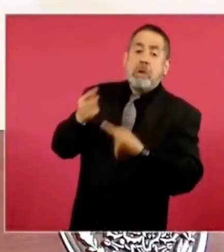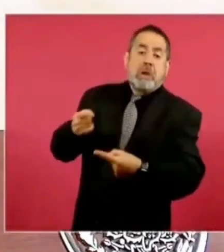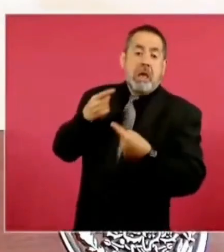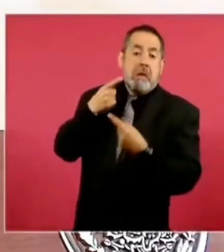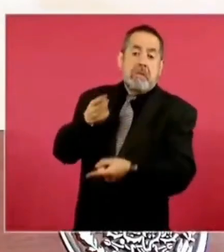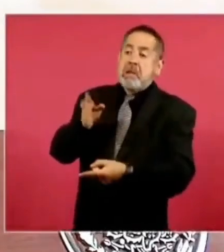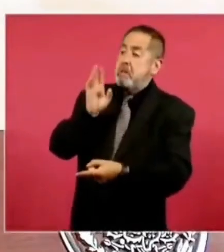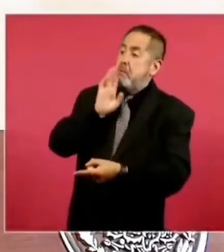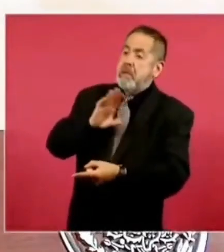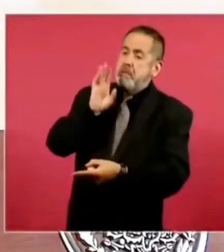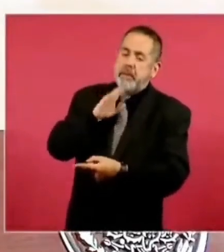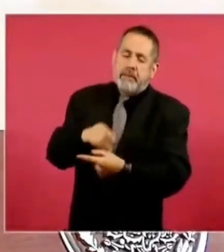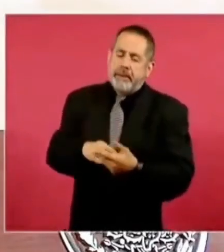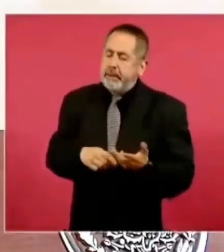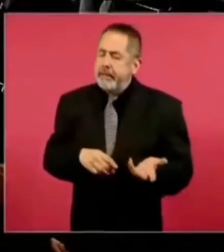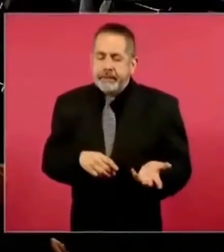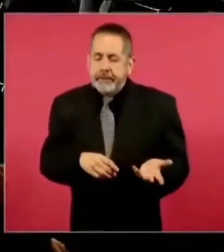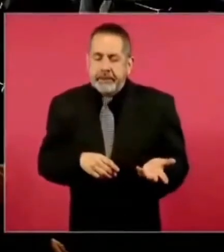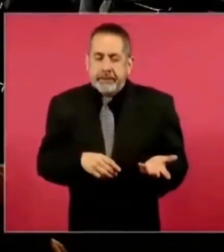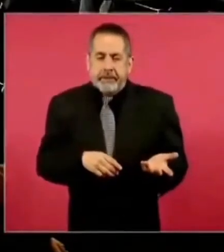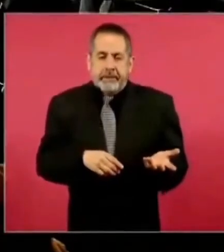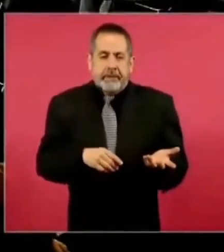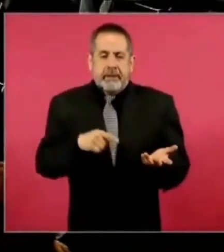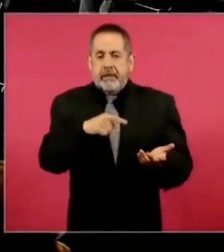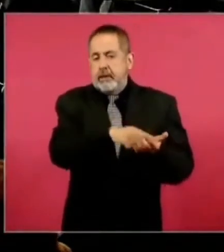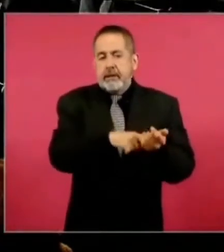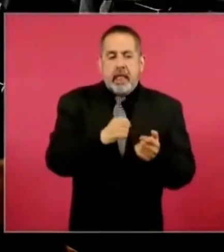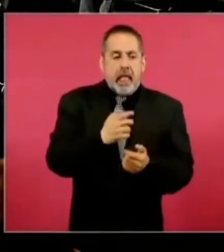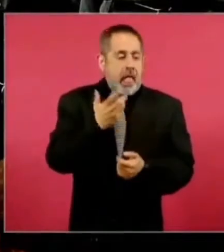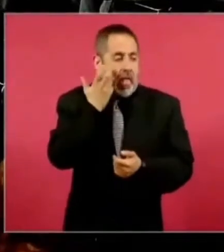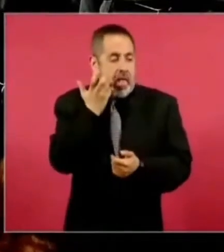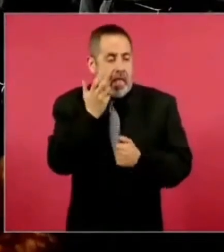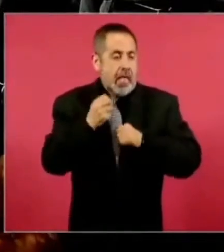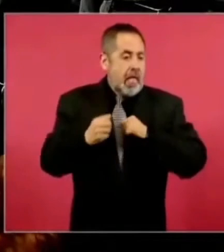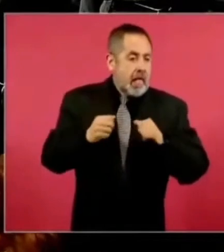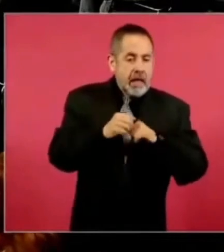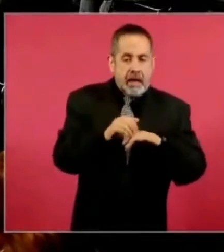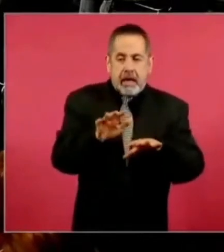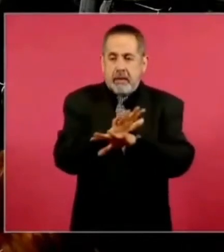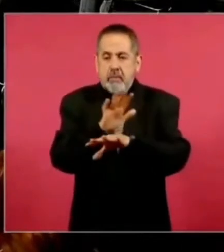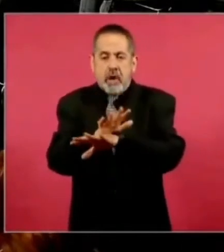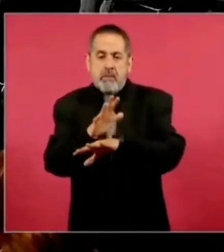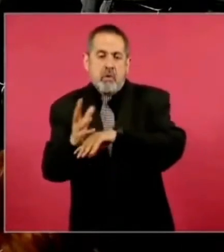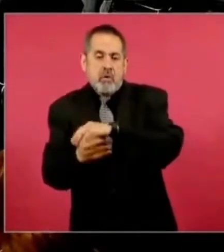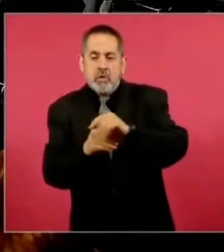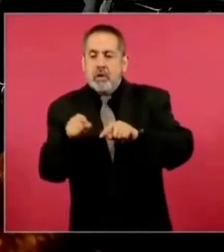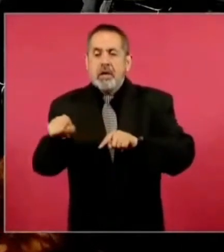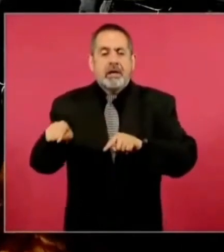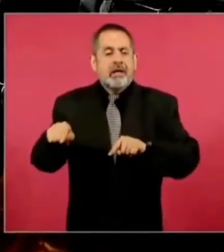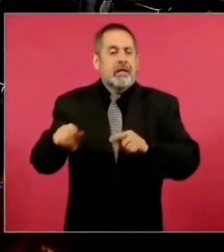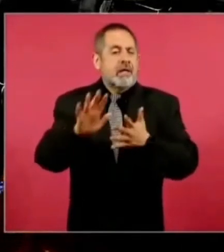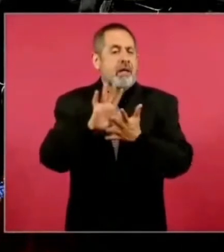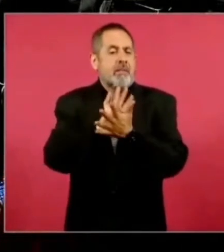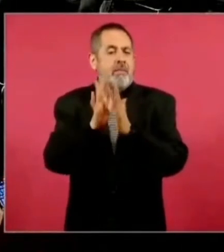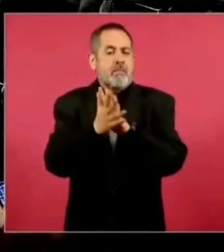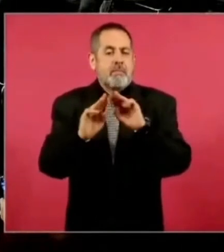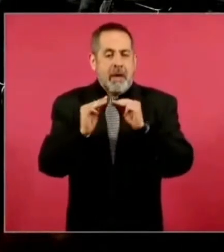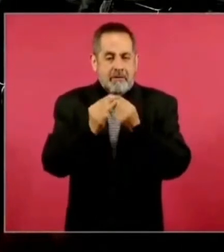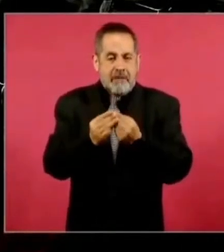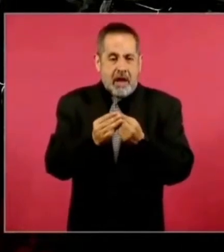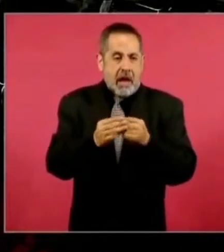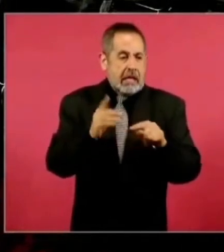porque son reacomodos que se dan en las bandas en la delincuencia